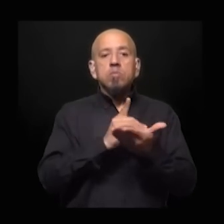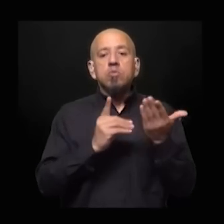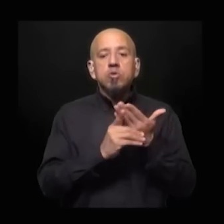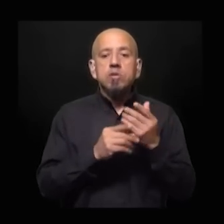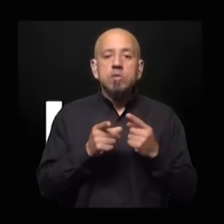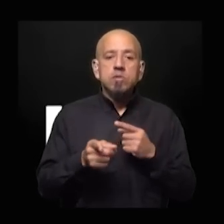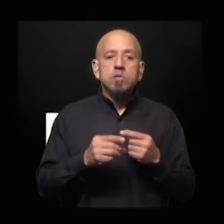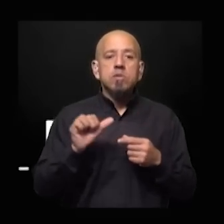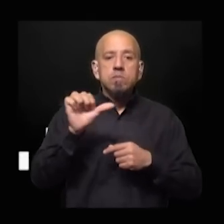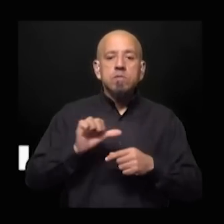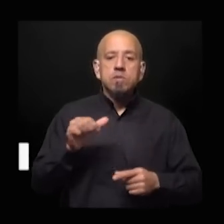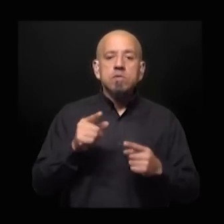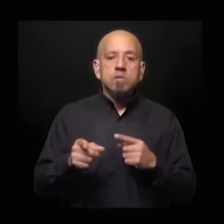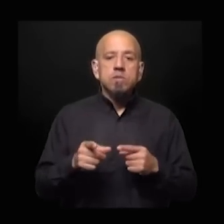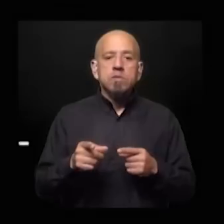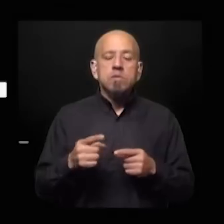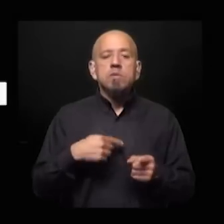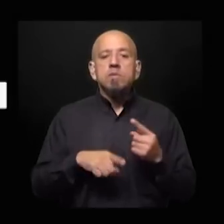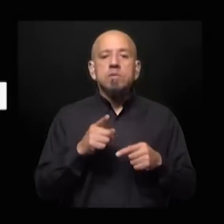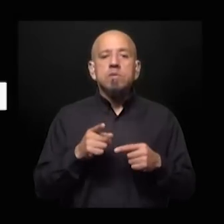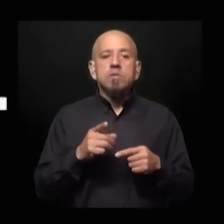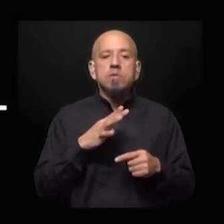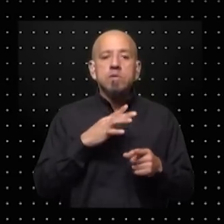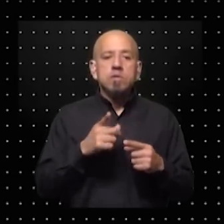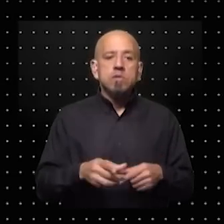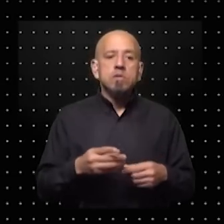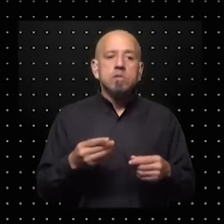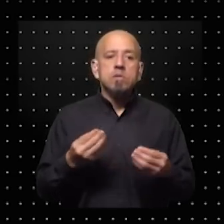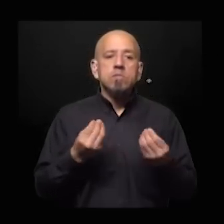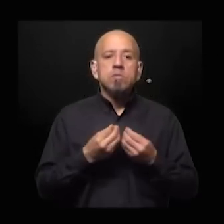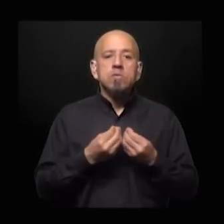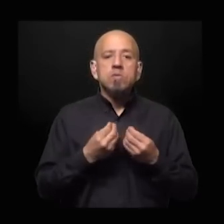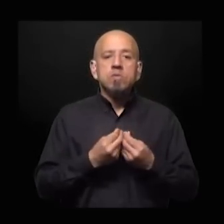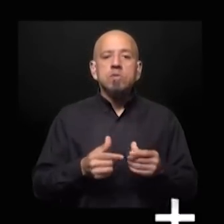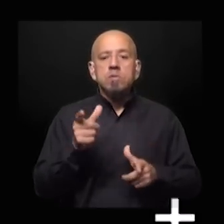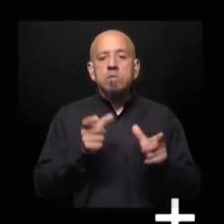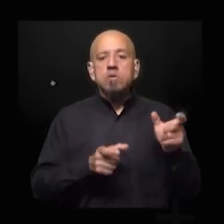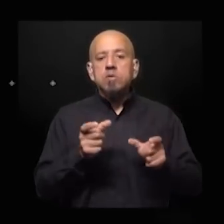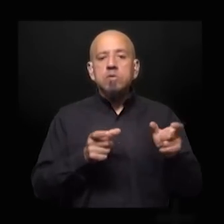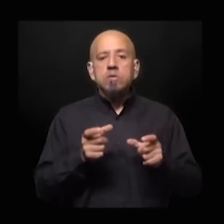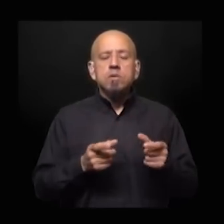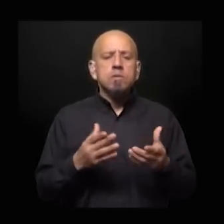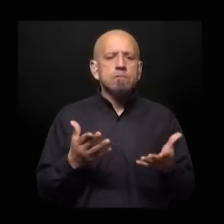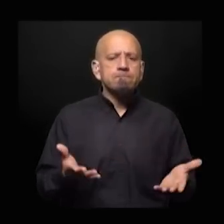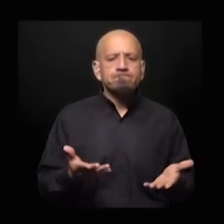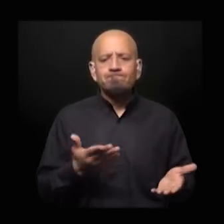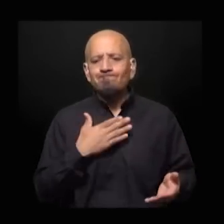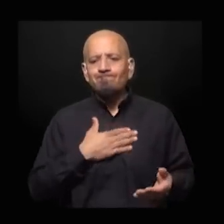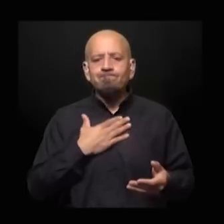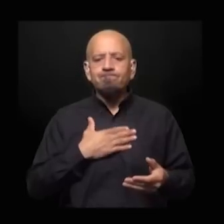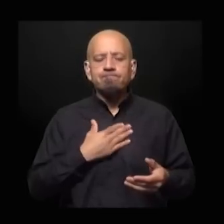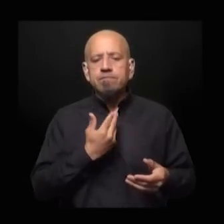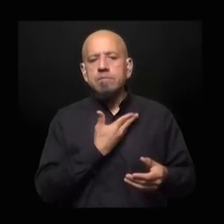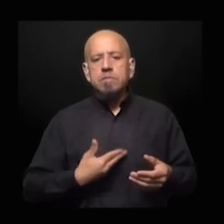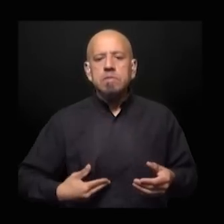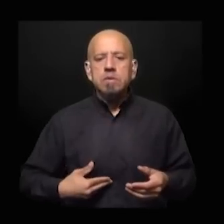vinculado a lo empresarial que fue durante el macrismo entonces efectivamente hay un montón de personas que sienten insatisfacción frente al Estado y frente a los